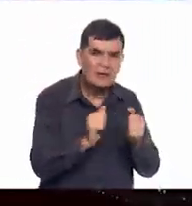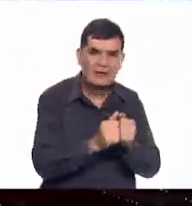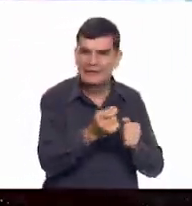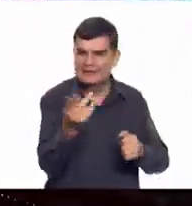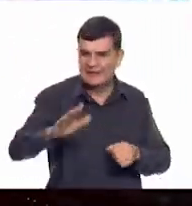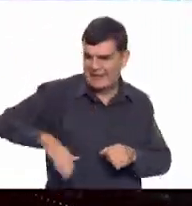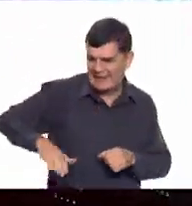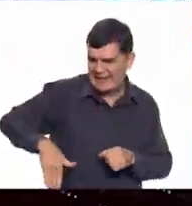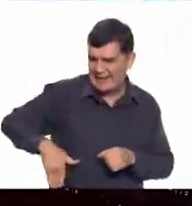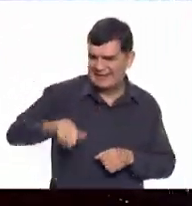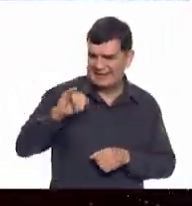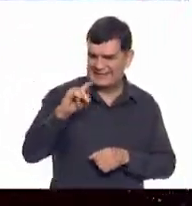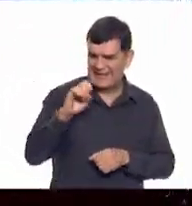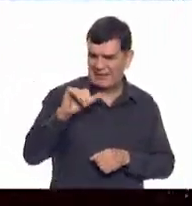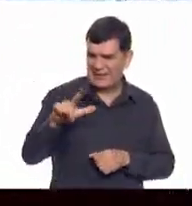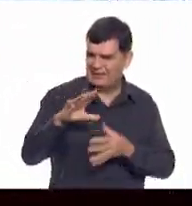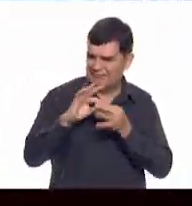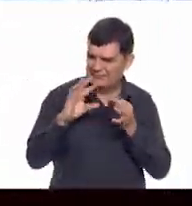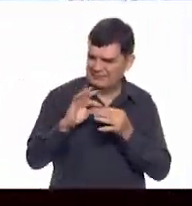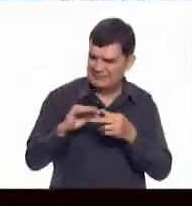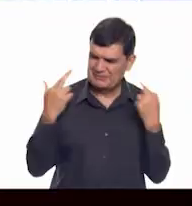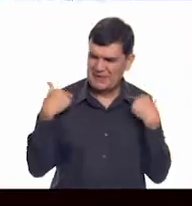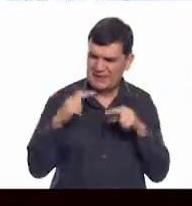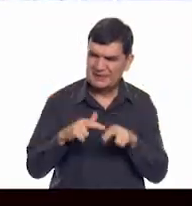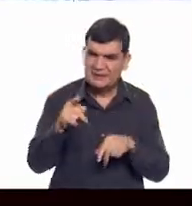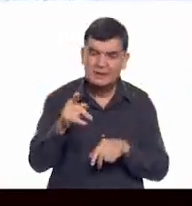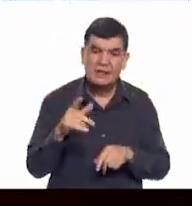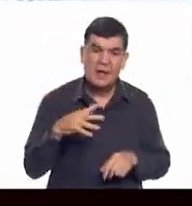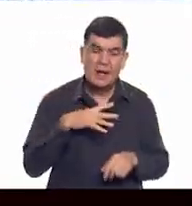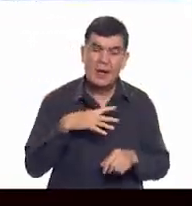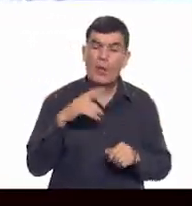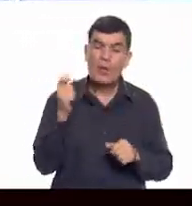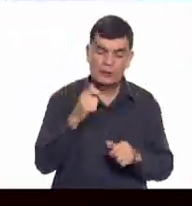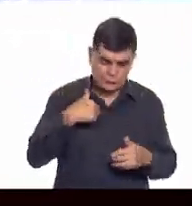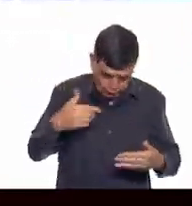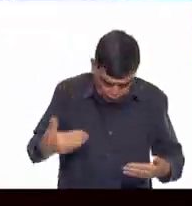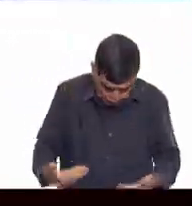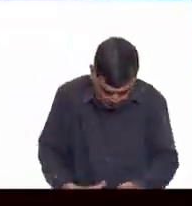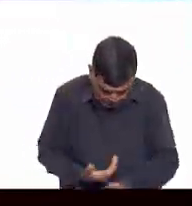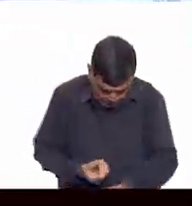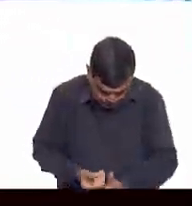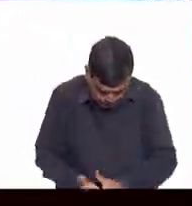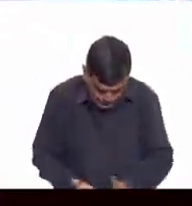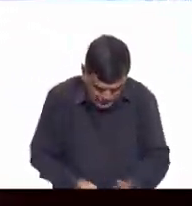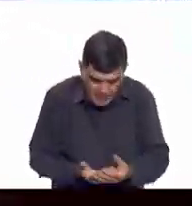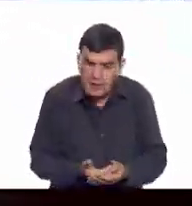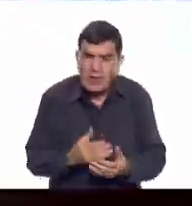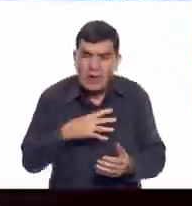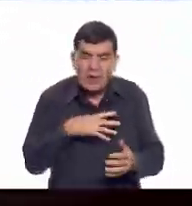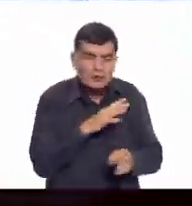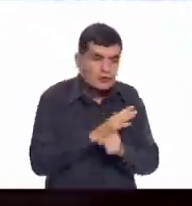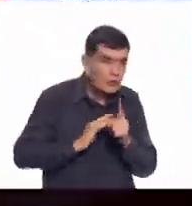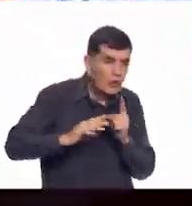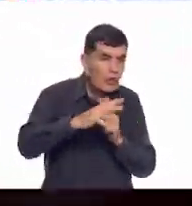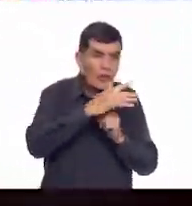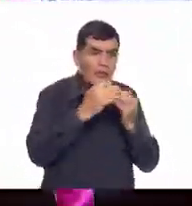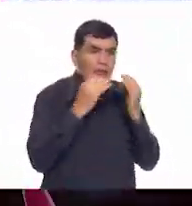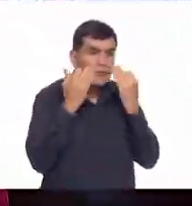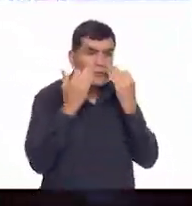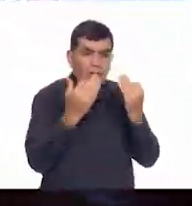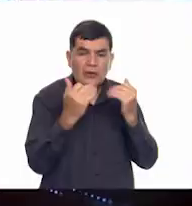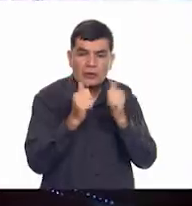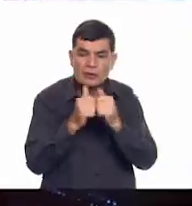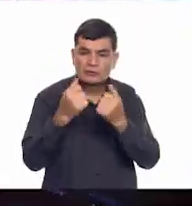nos hablaba la maestra Isabel. Claro, los vínculos surgen desde que nacemos porque estamos en un entorno físico y social